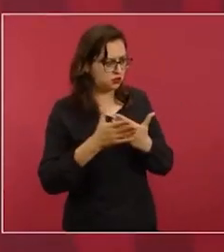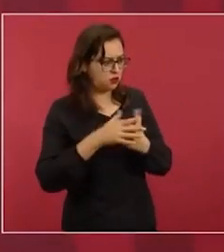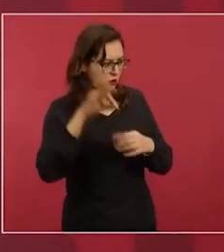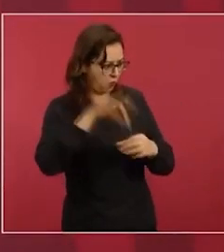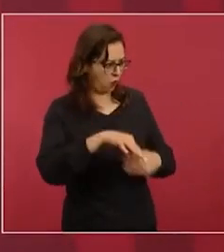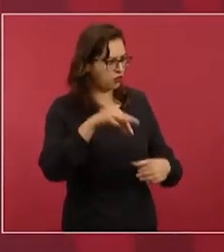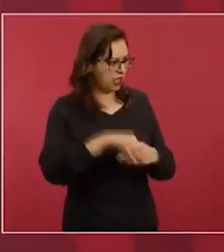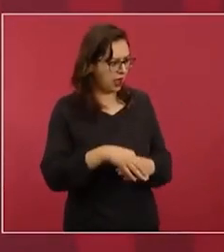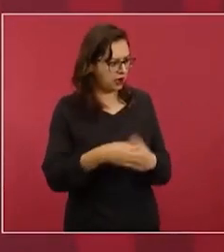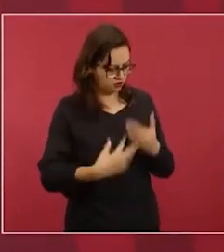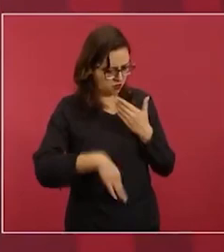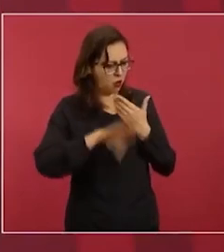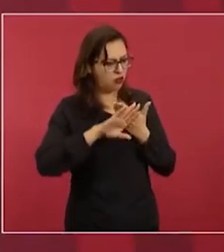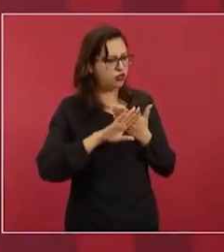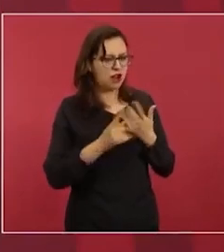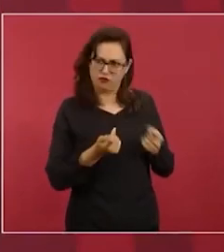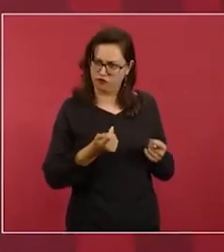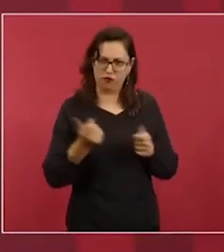En contra.